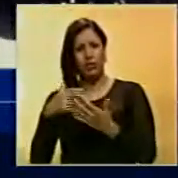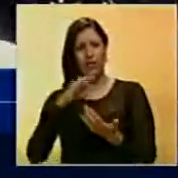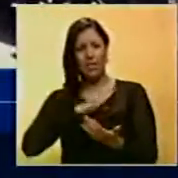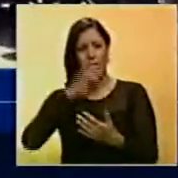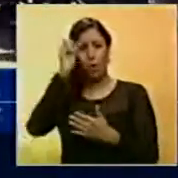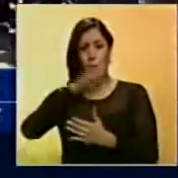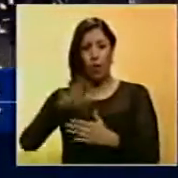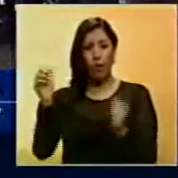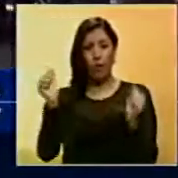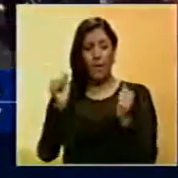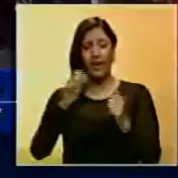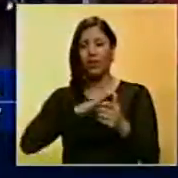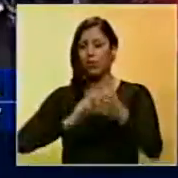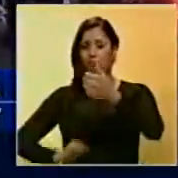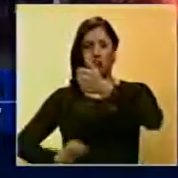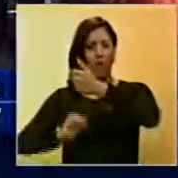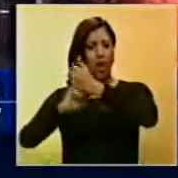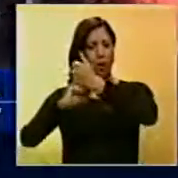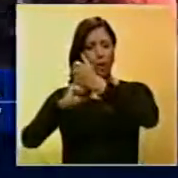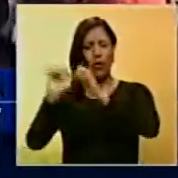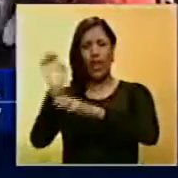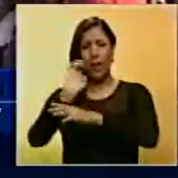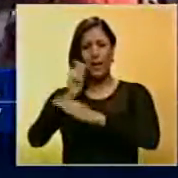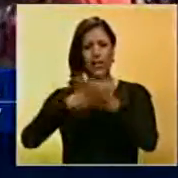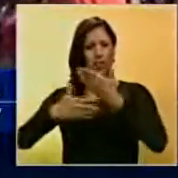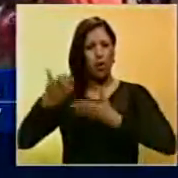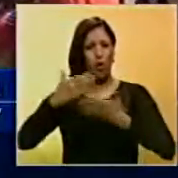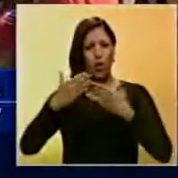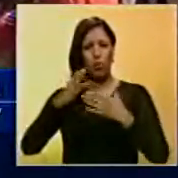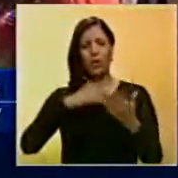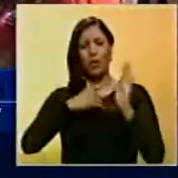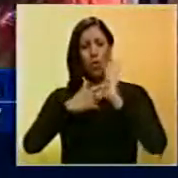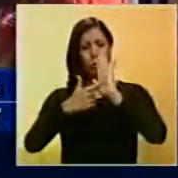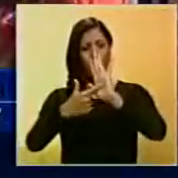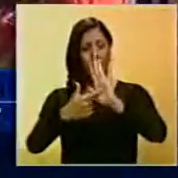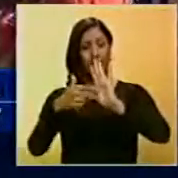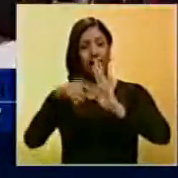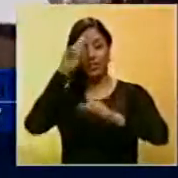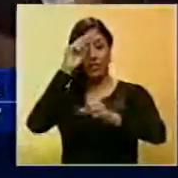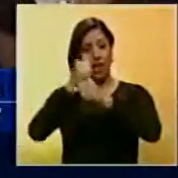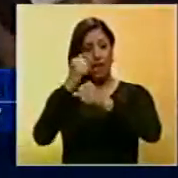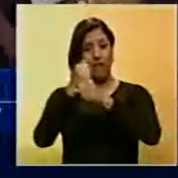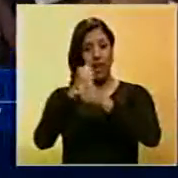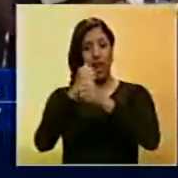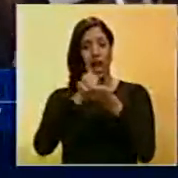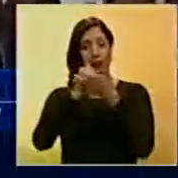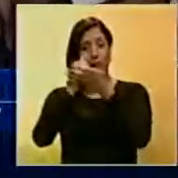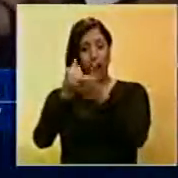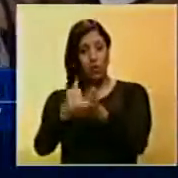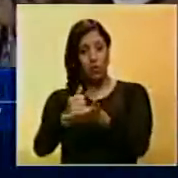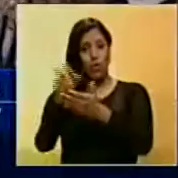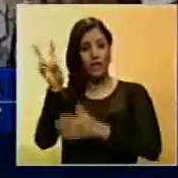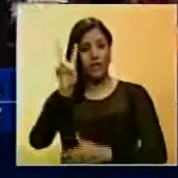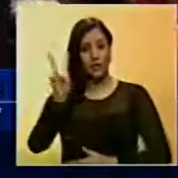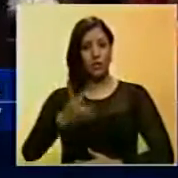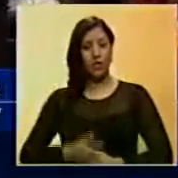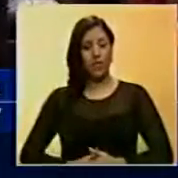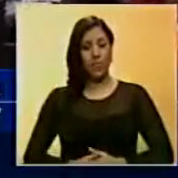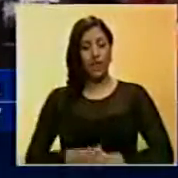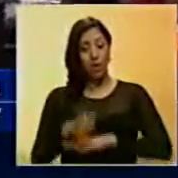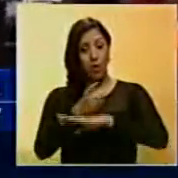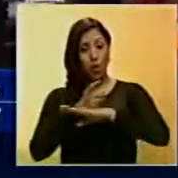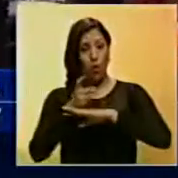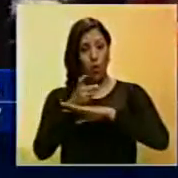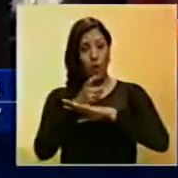El pueblo merideño brindó su apoyo al decreto de emergencia económica destacando que hay que trabajar en favor de Venezuela. El